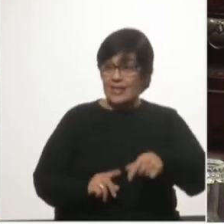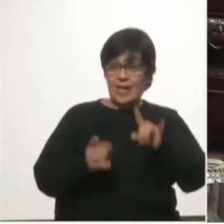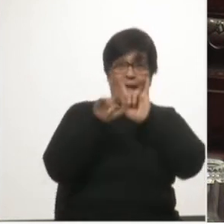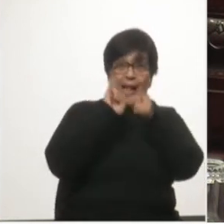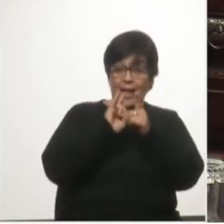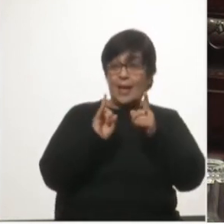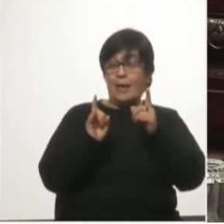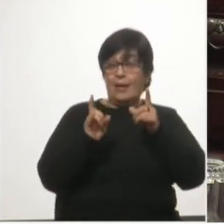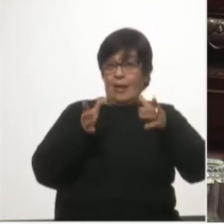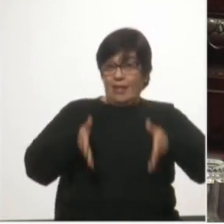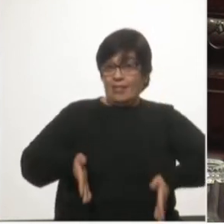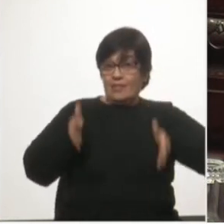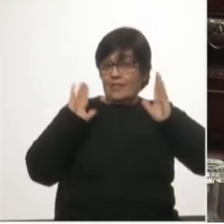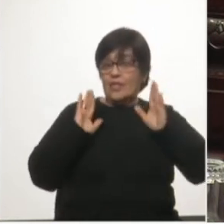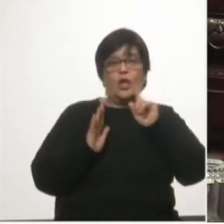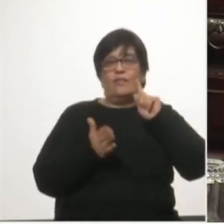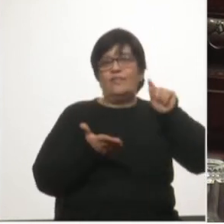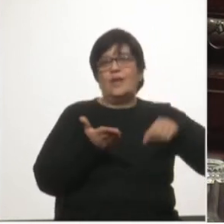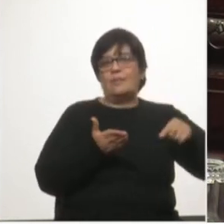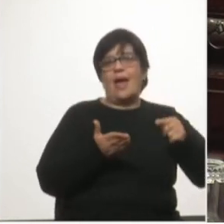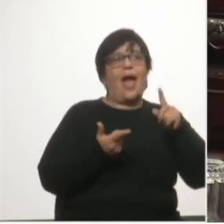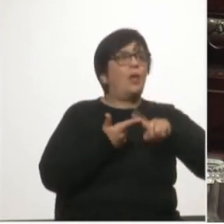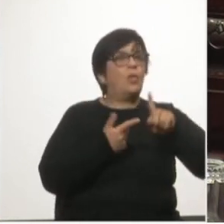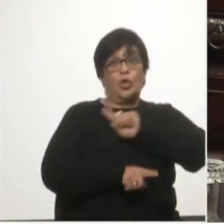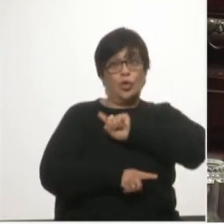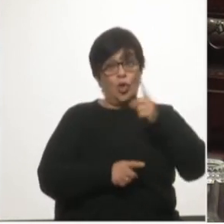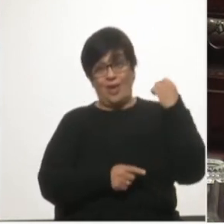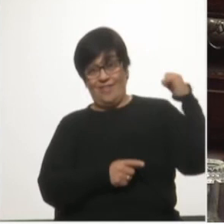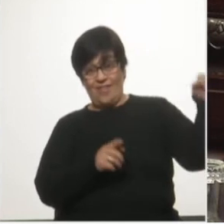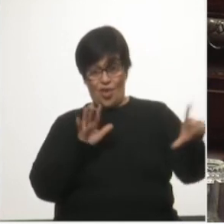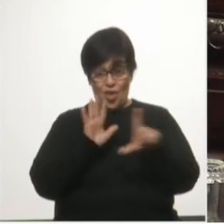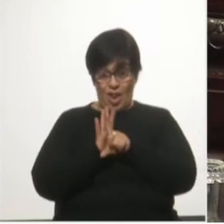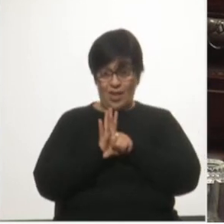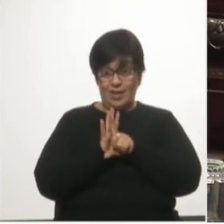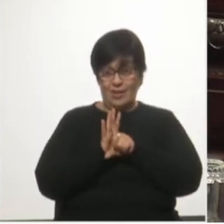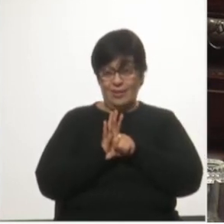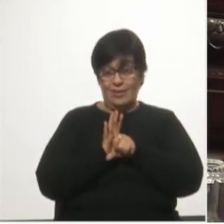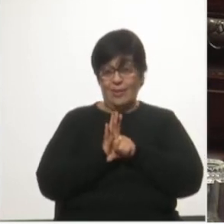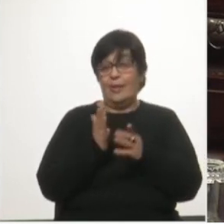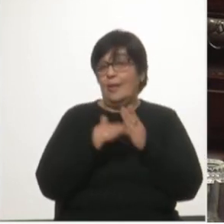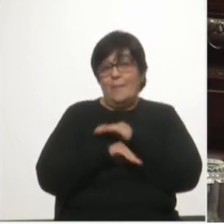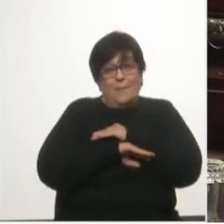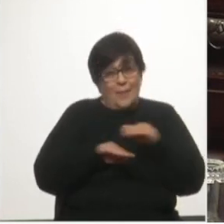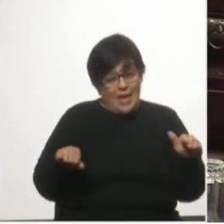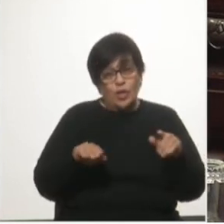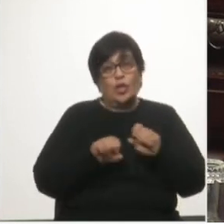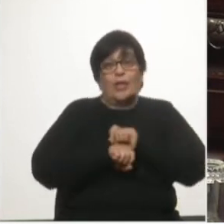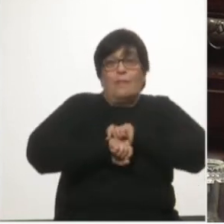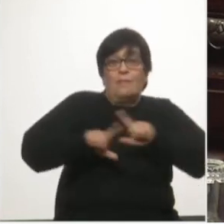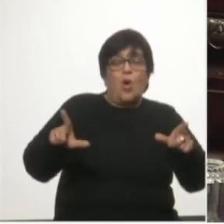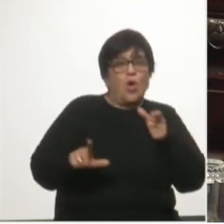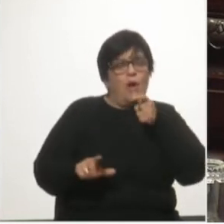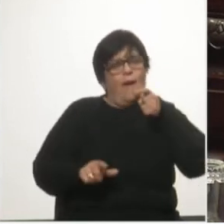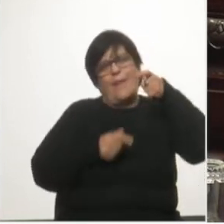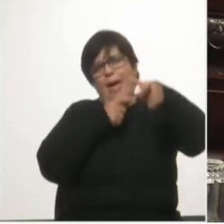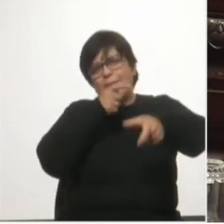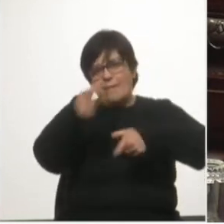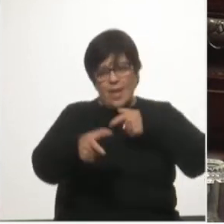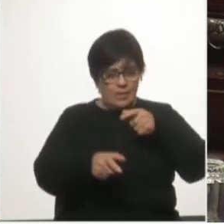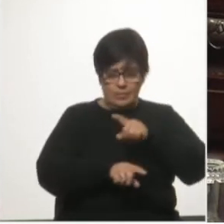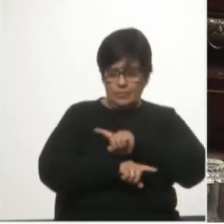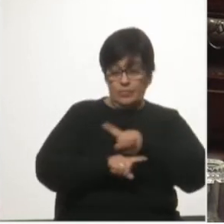las leyes es no firmar acuerdos que violen las leyes y mucho menos utilizar calificativos